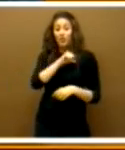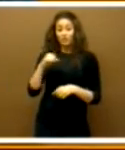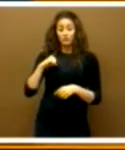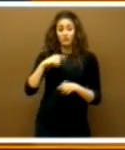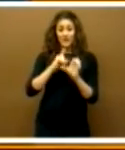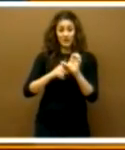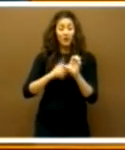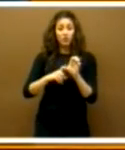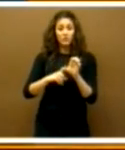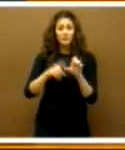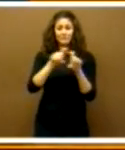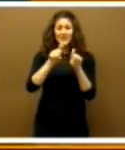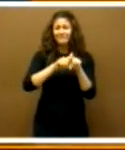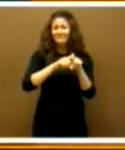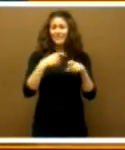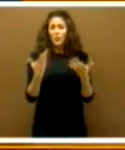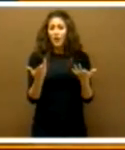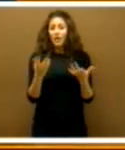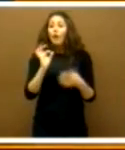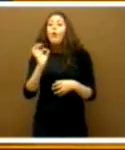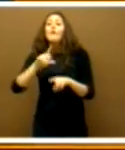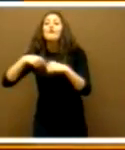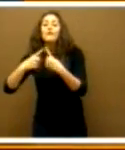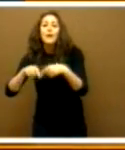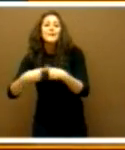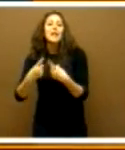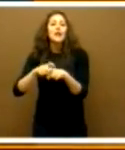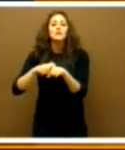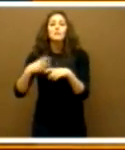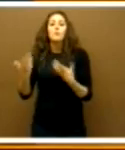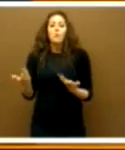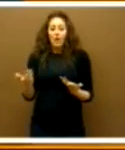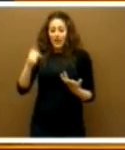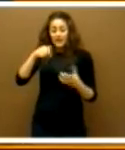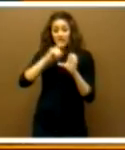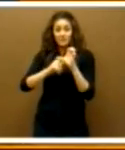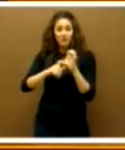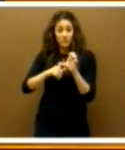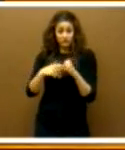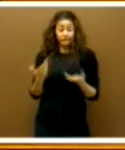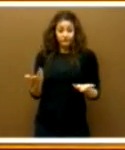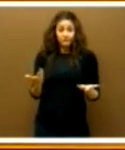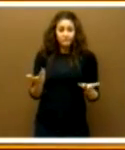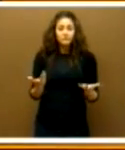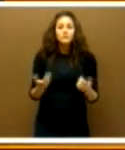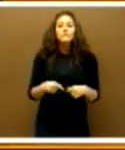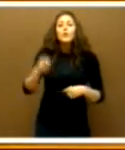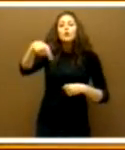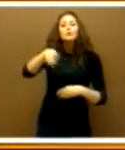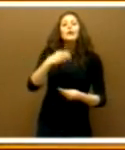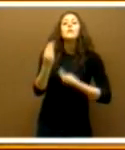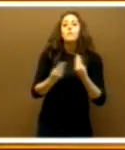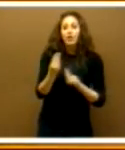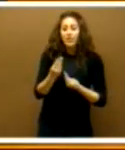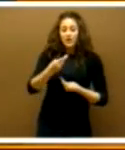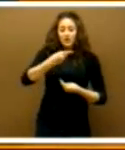de Extremadura y qué tipo de familias tenemos también en Extremadura. ¿Qué pueden hacer ustedes y